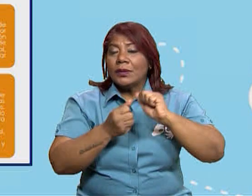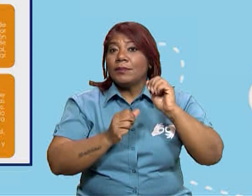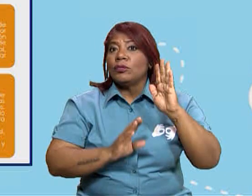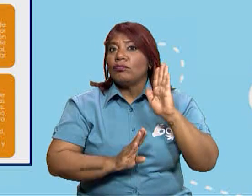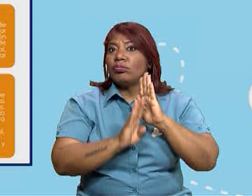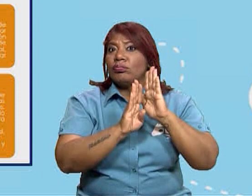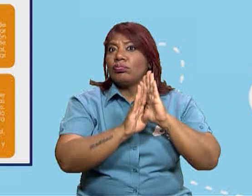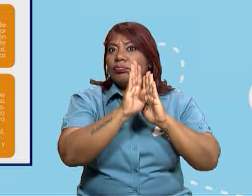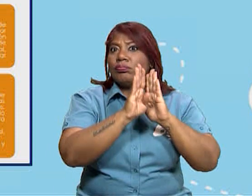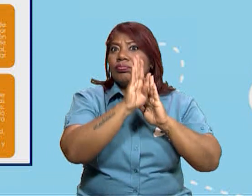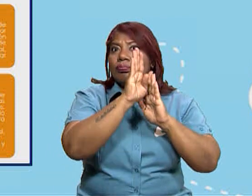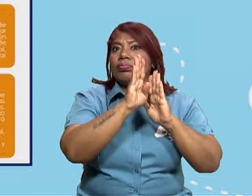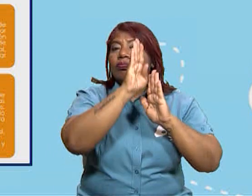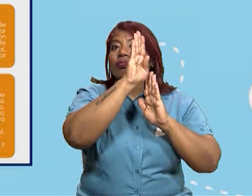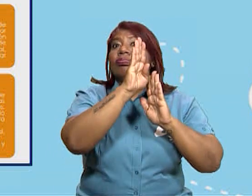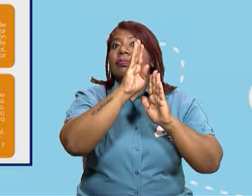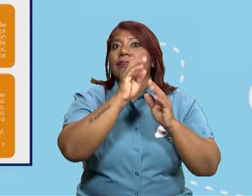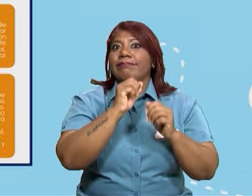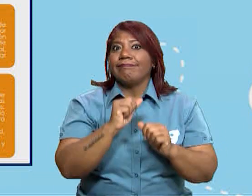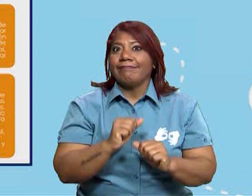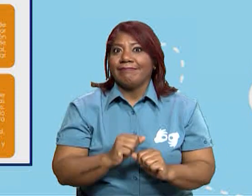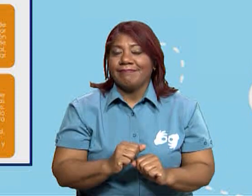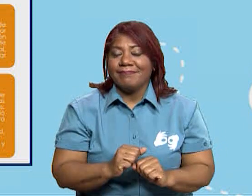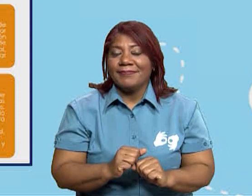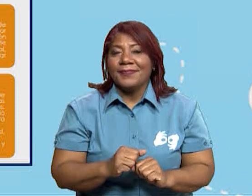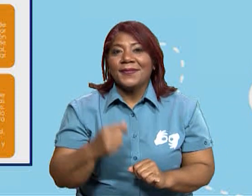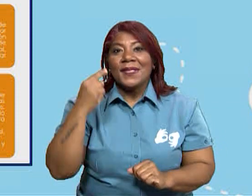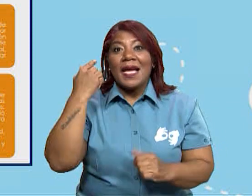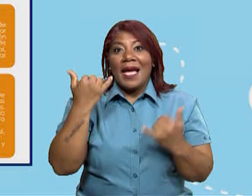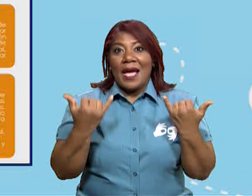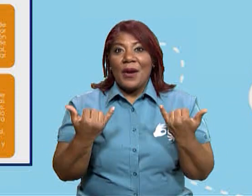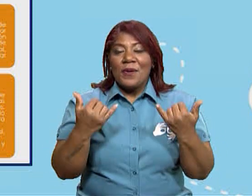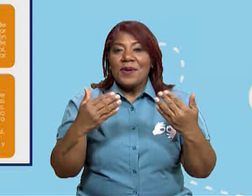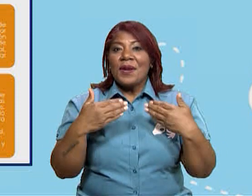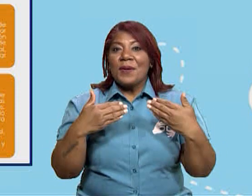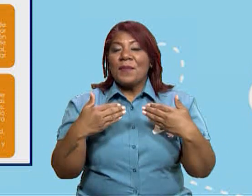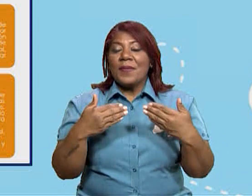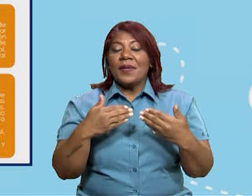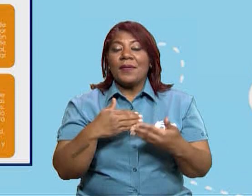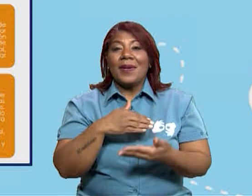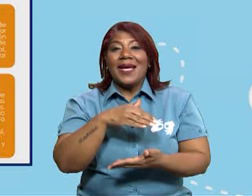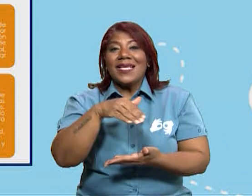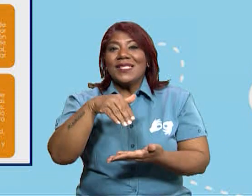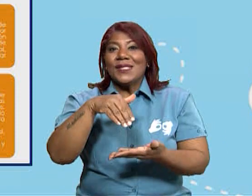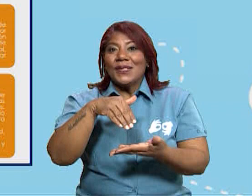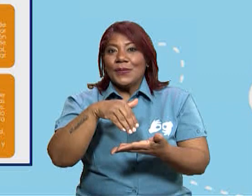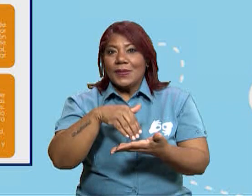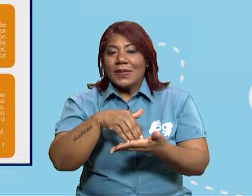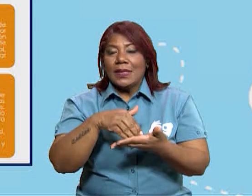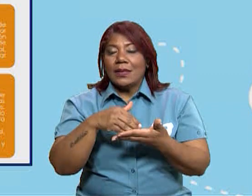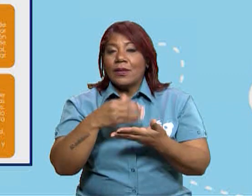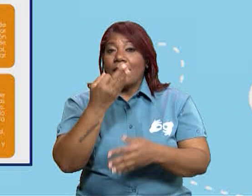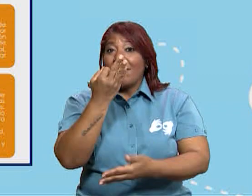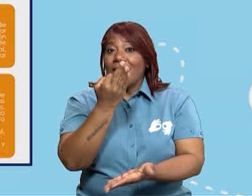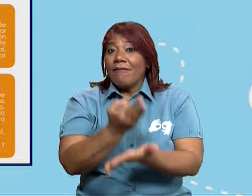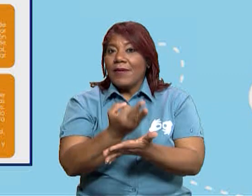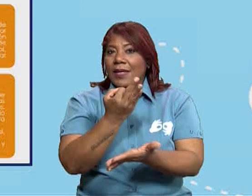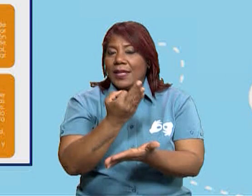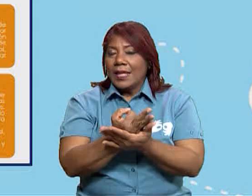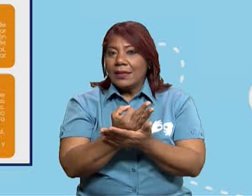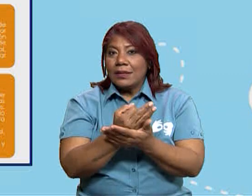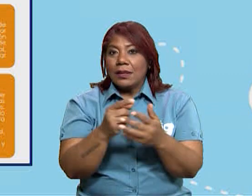servicios e infraestructuras ideales para convertirse en un centro económico financiero y